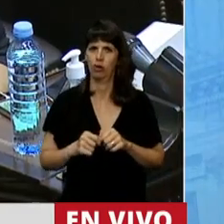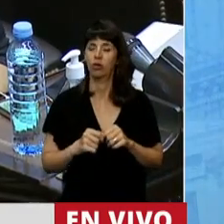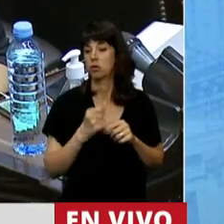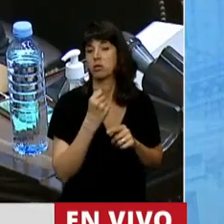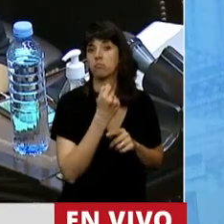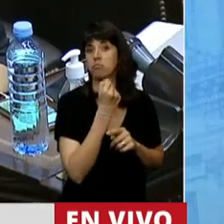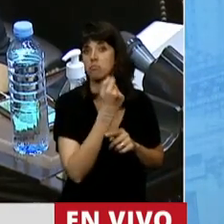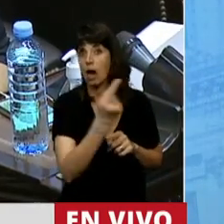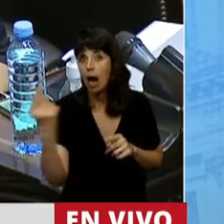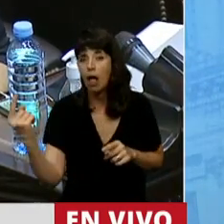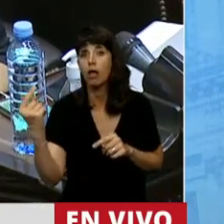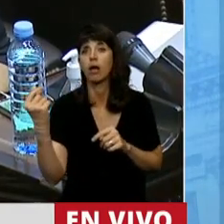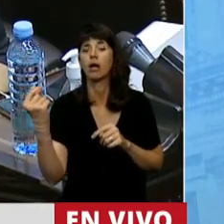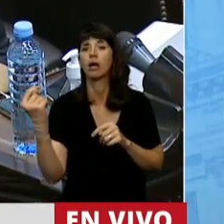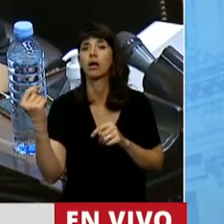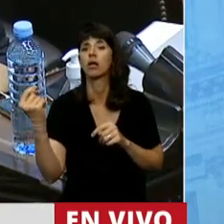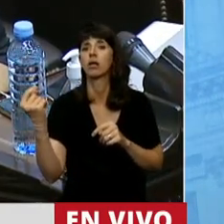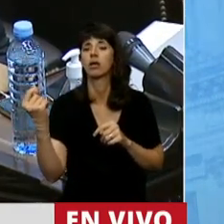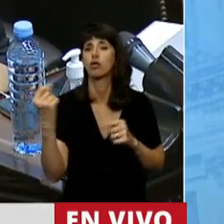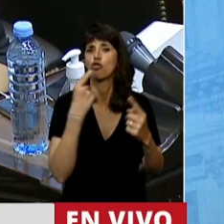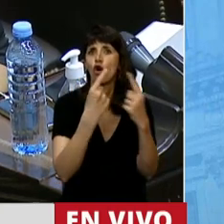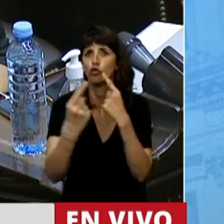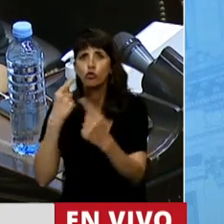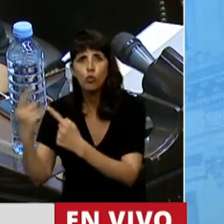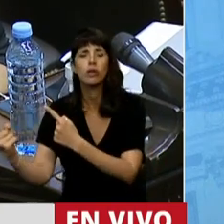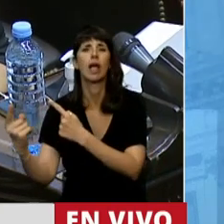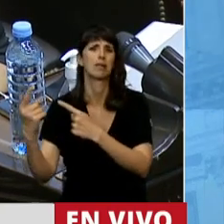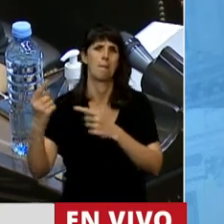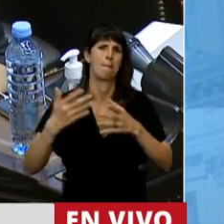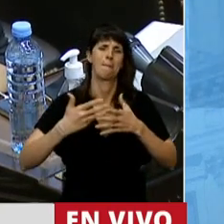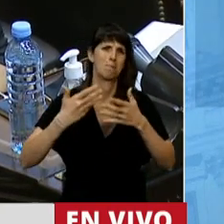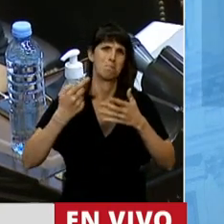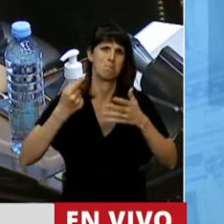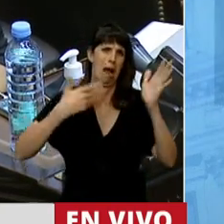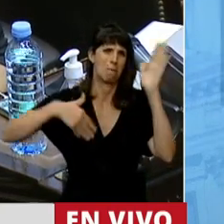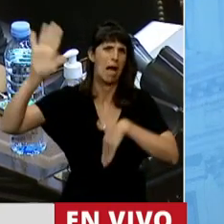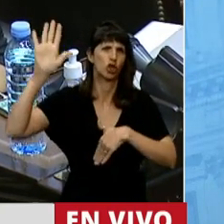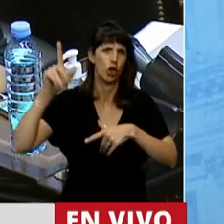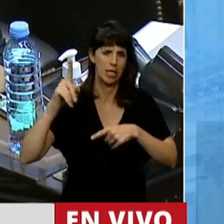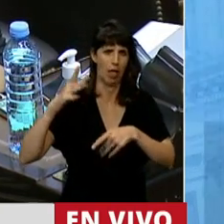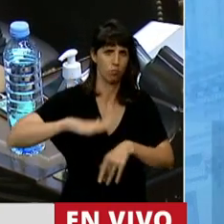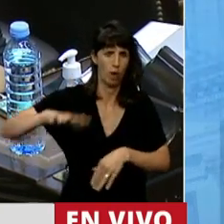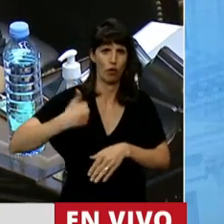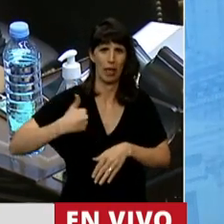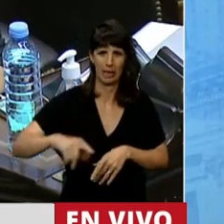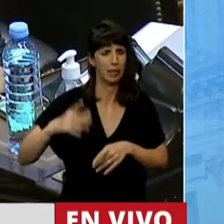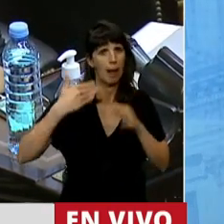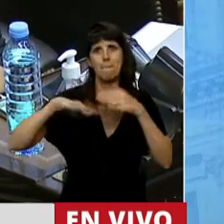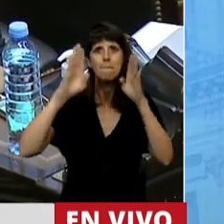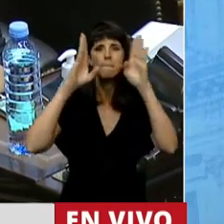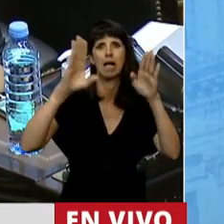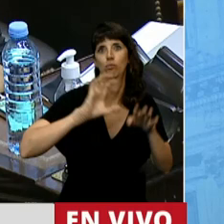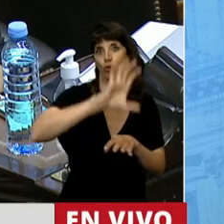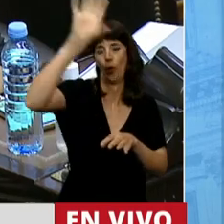distintas consultas, la gran mayoría del pueblo argentino y especialmente el interior del país, y puedo hablar por mi